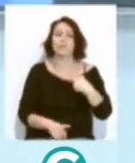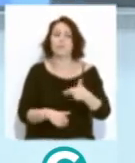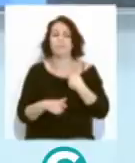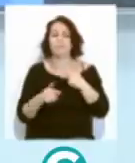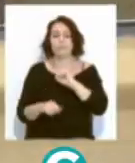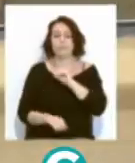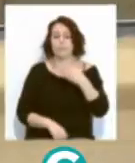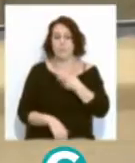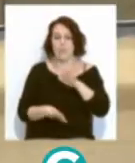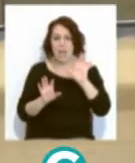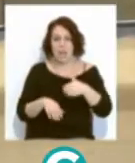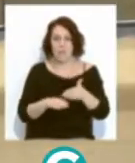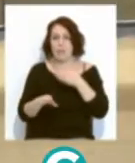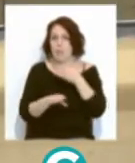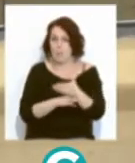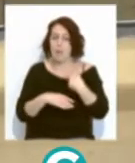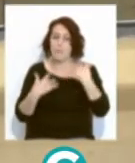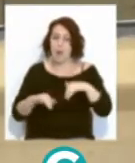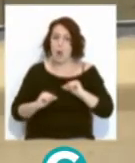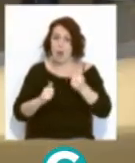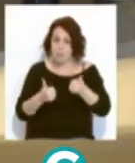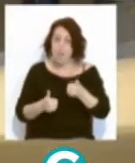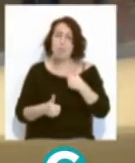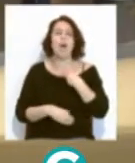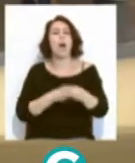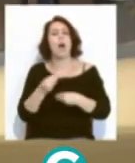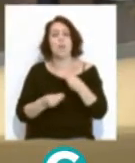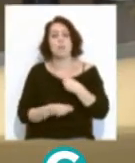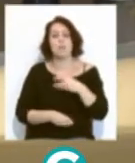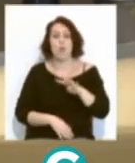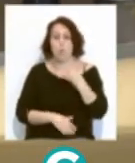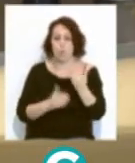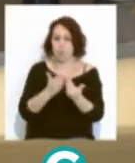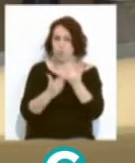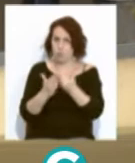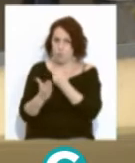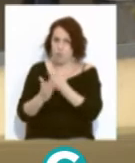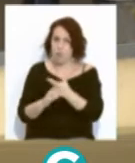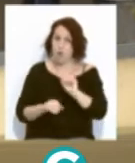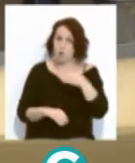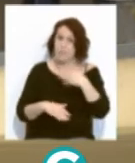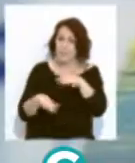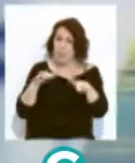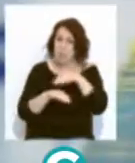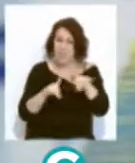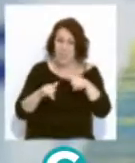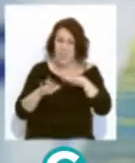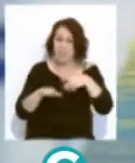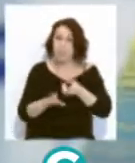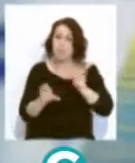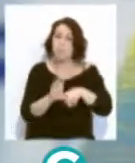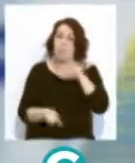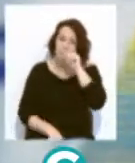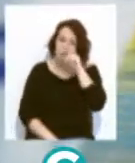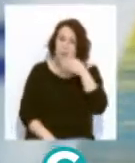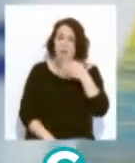gaditanos. Arrancó este miércoles y se desarrollará en cuatro jornadas. El Club Natación Bahía de Cádiz participa con Paloma